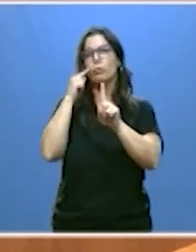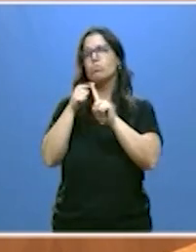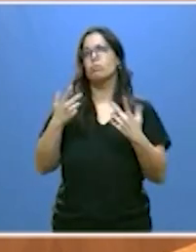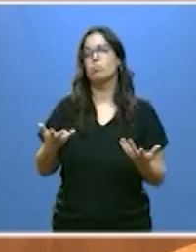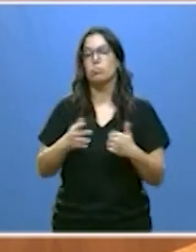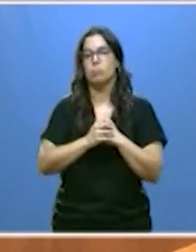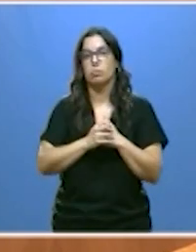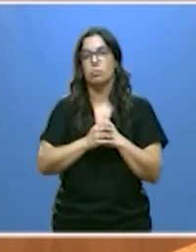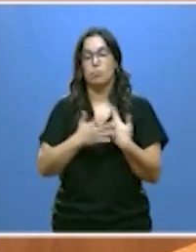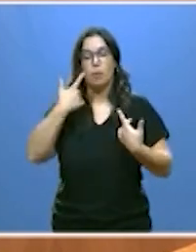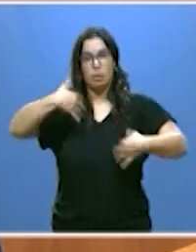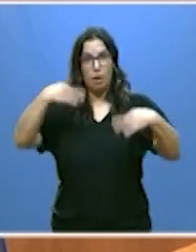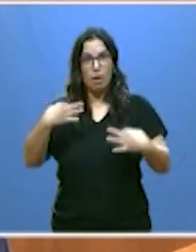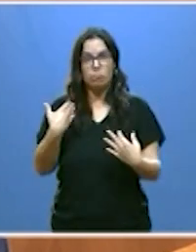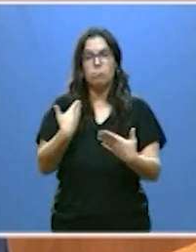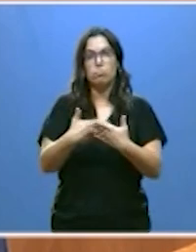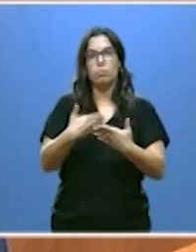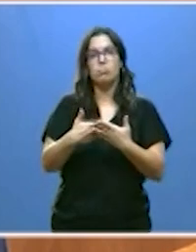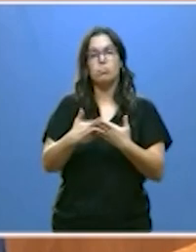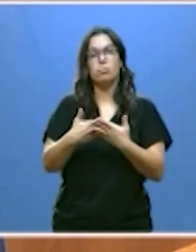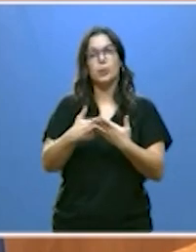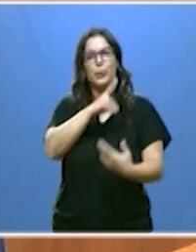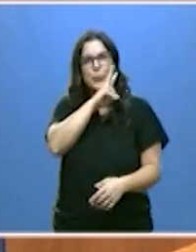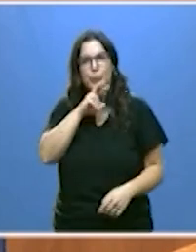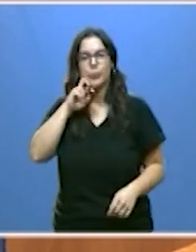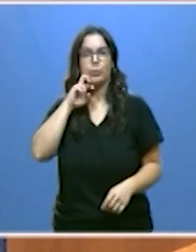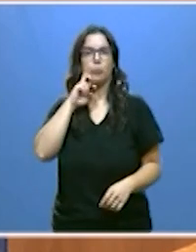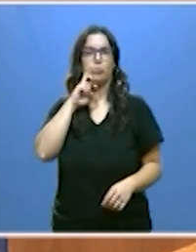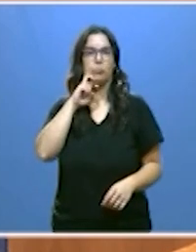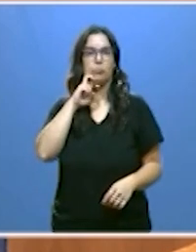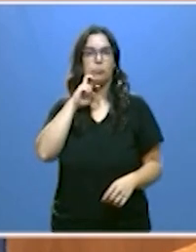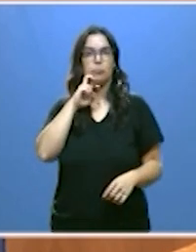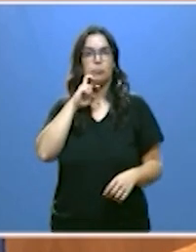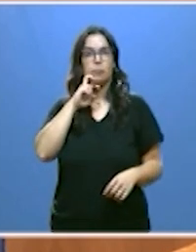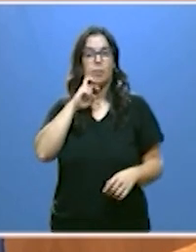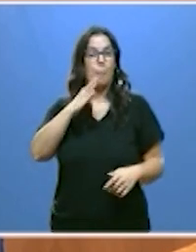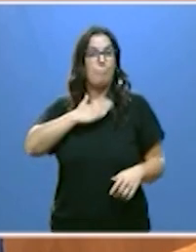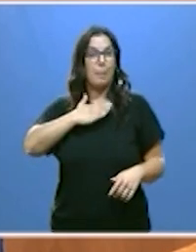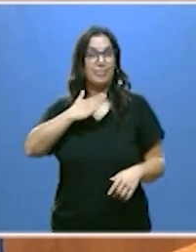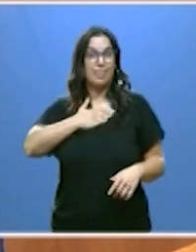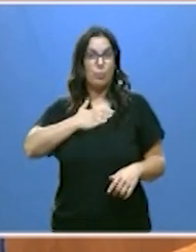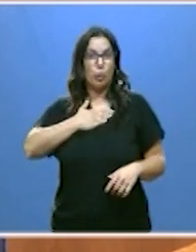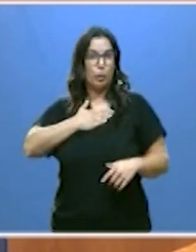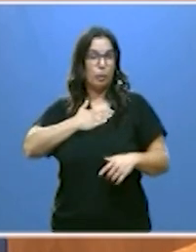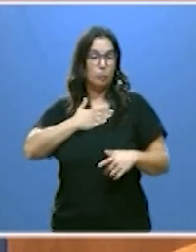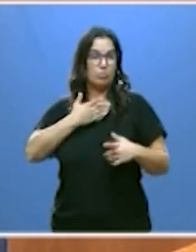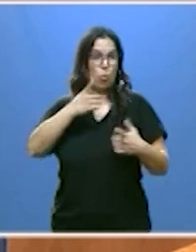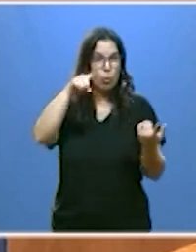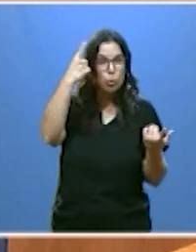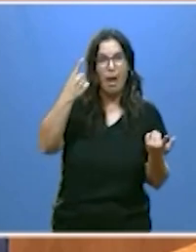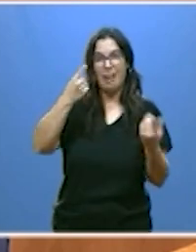para garantizar la conservación de nuestro inmenso patrimonio cultural,